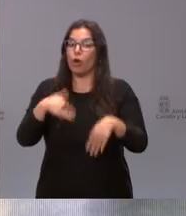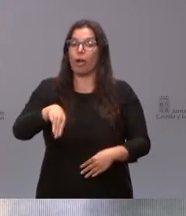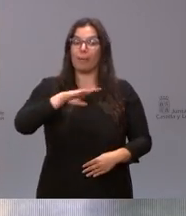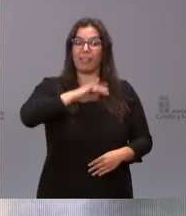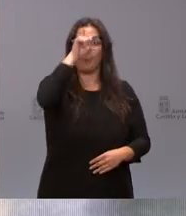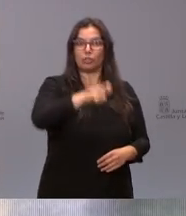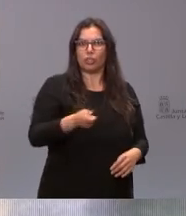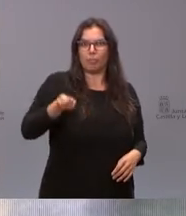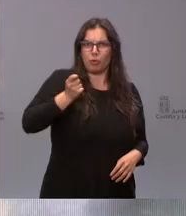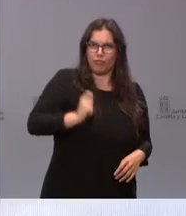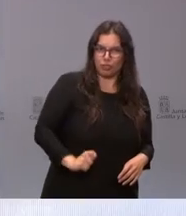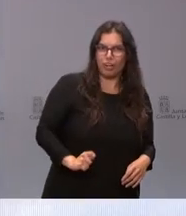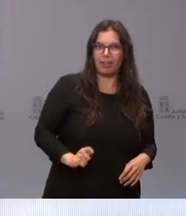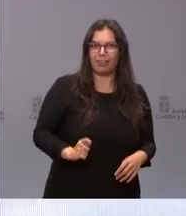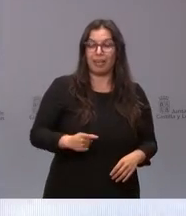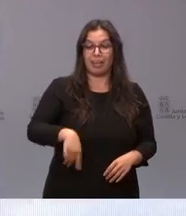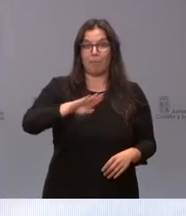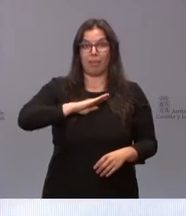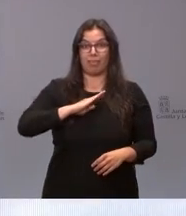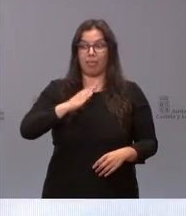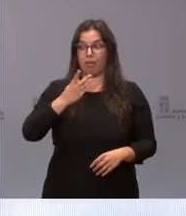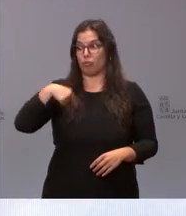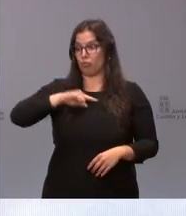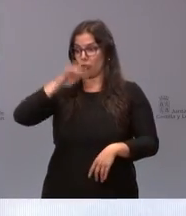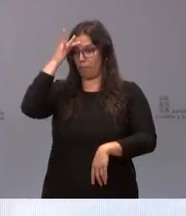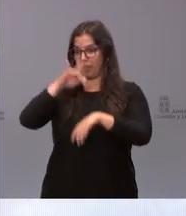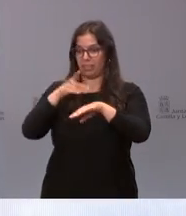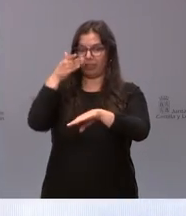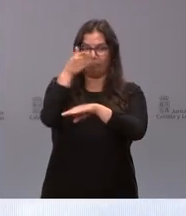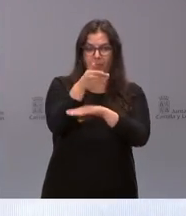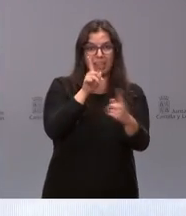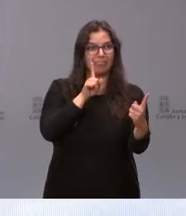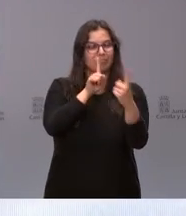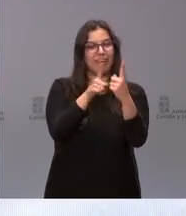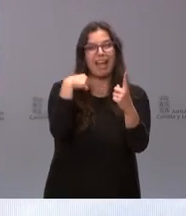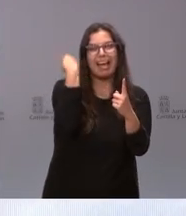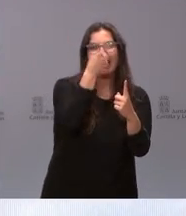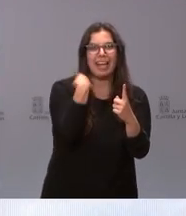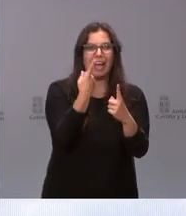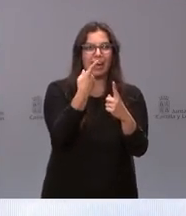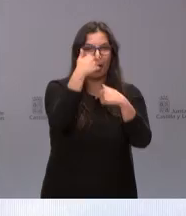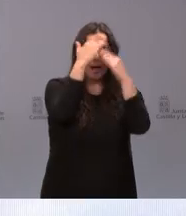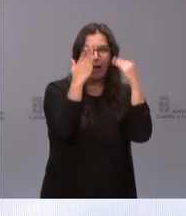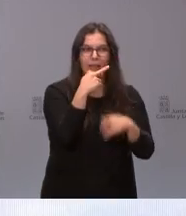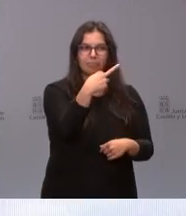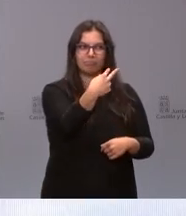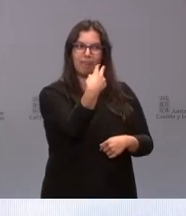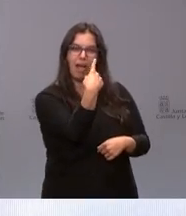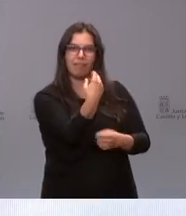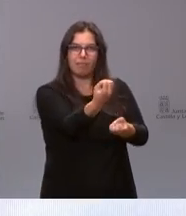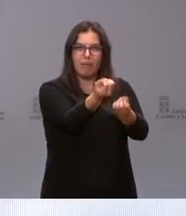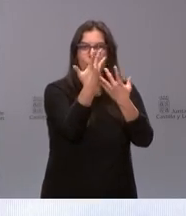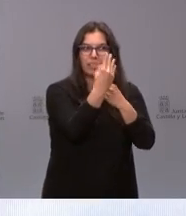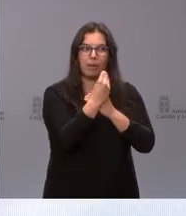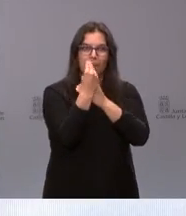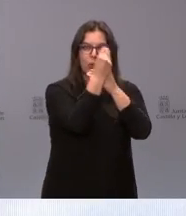una persona y la capacidad que tenemos los que vamos como pacientes de ver la cara de quien nos atiende de quien nos cuida de quien